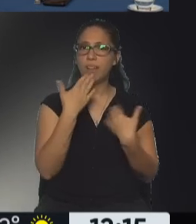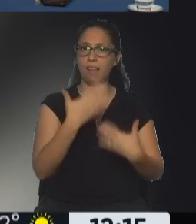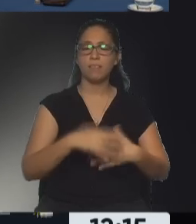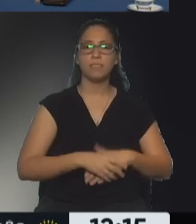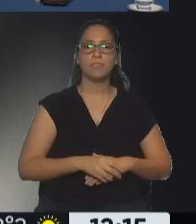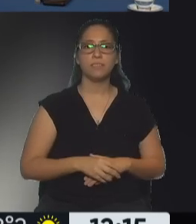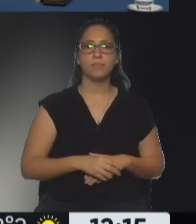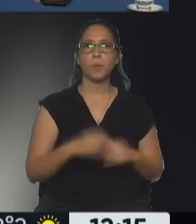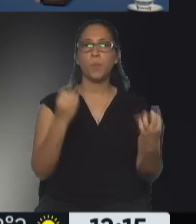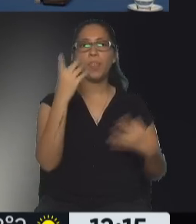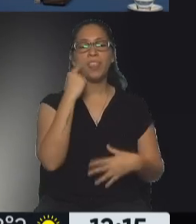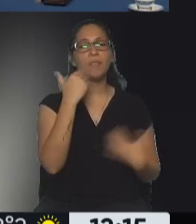ustedes, buen día, gracias. Buen día.